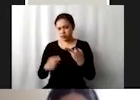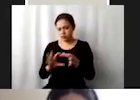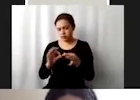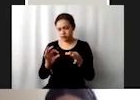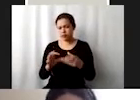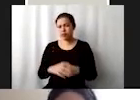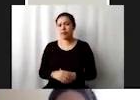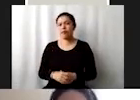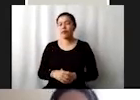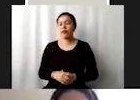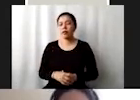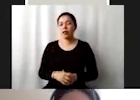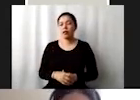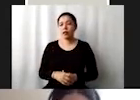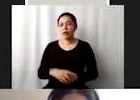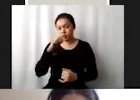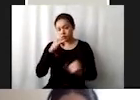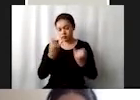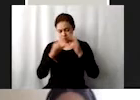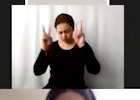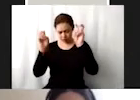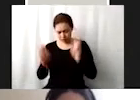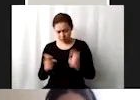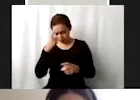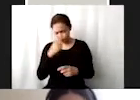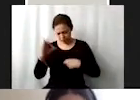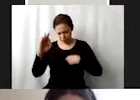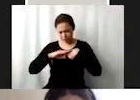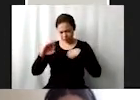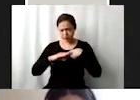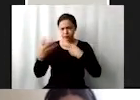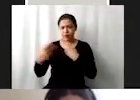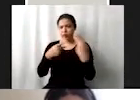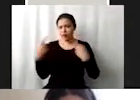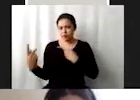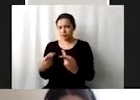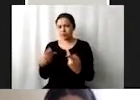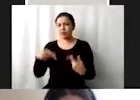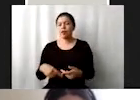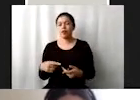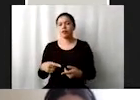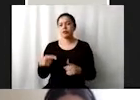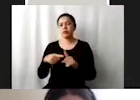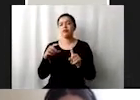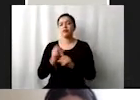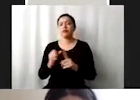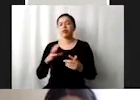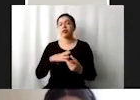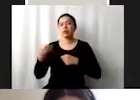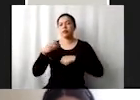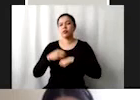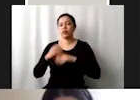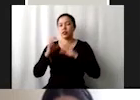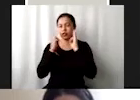el tema también, el rol que tienen las farmacéuticas, aquí en esta meta en particular se lo ponen de manera muy